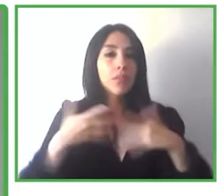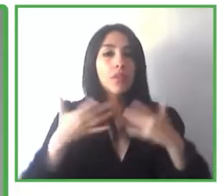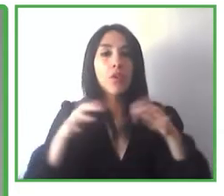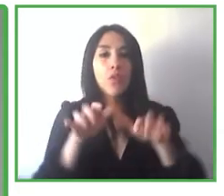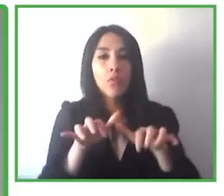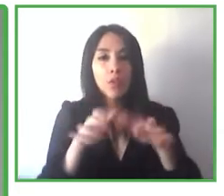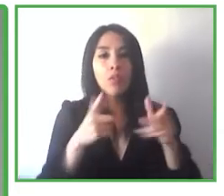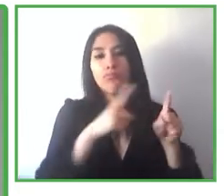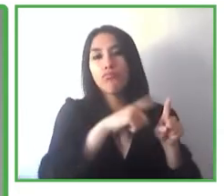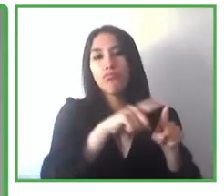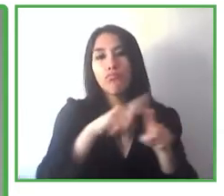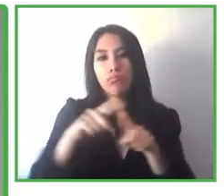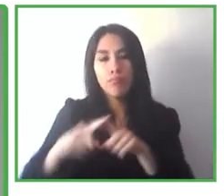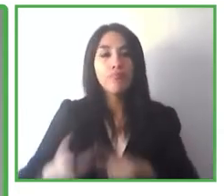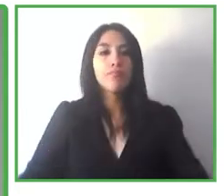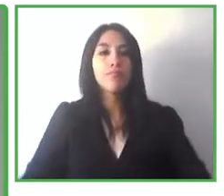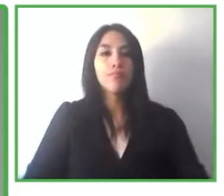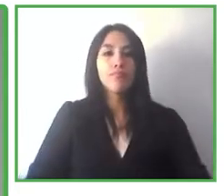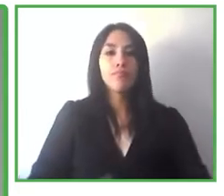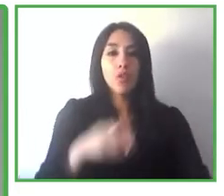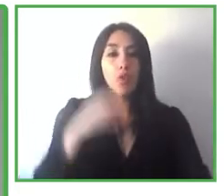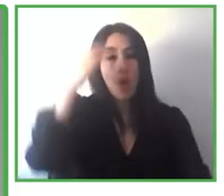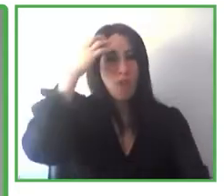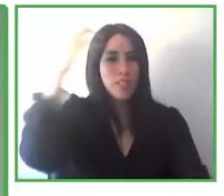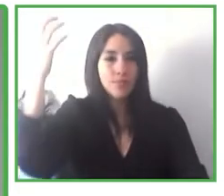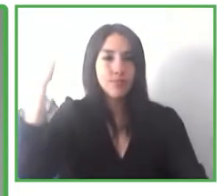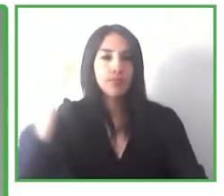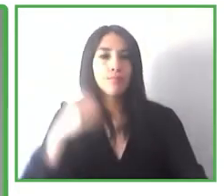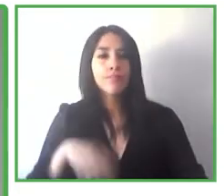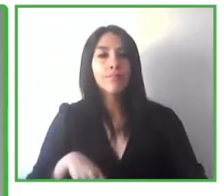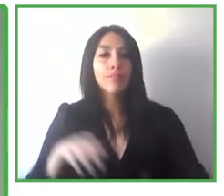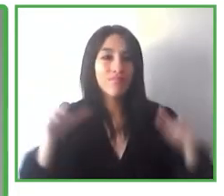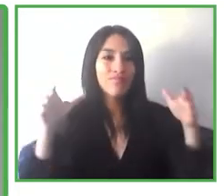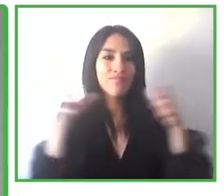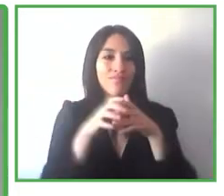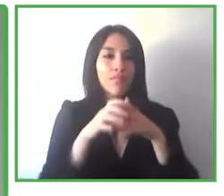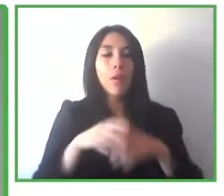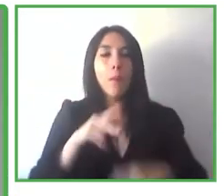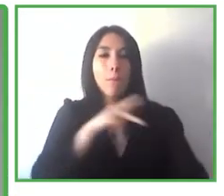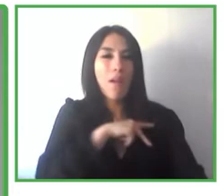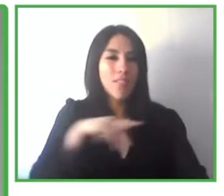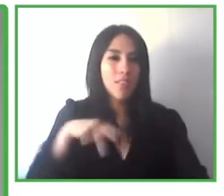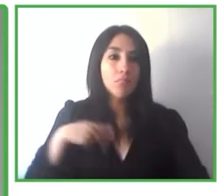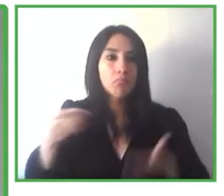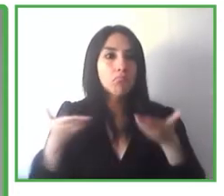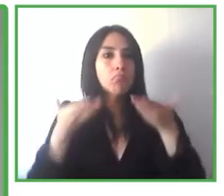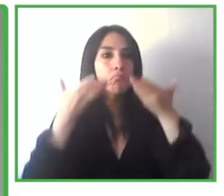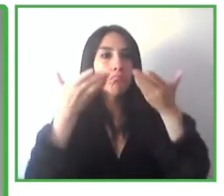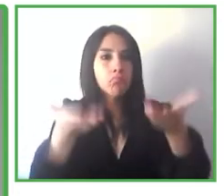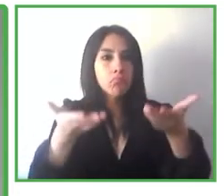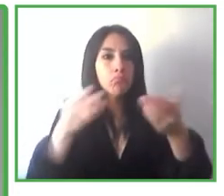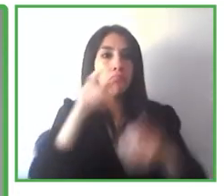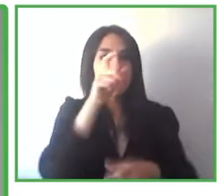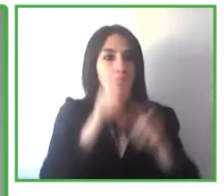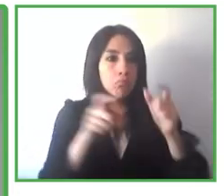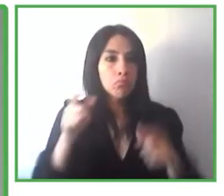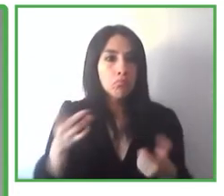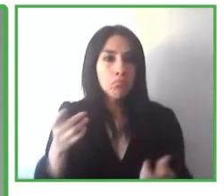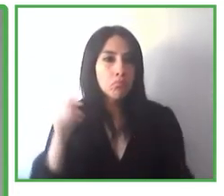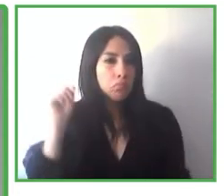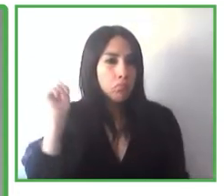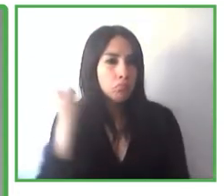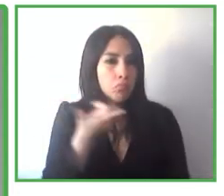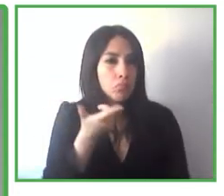gobierno como del sector privado que sean puestos a disposición de los ciudadanos, comercialmente o no, para utilización de los ciudadanos, puedan